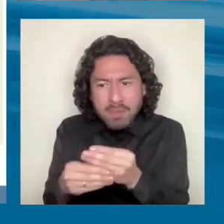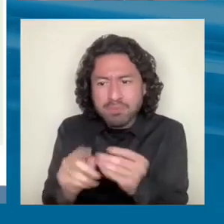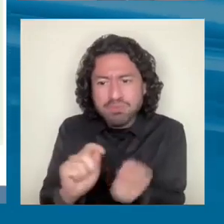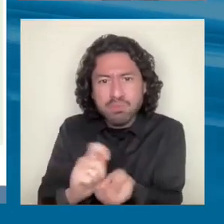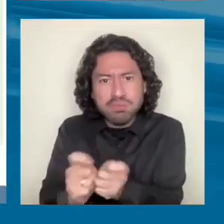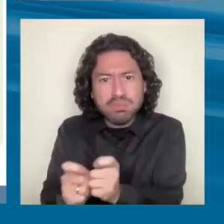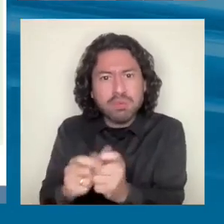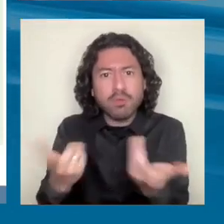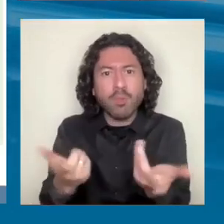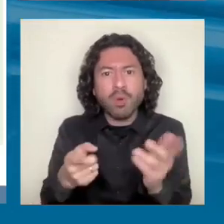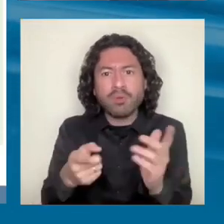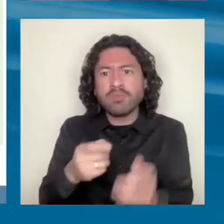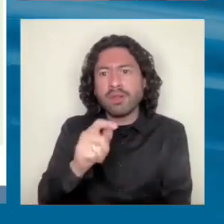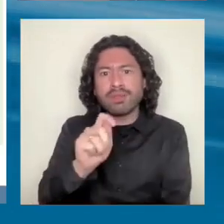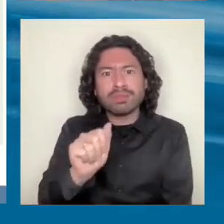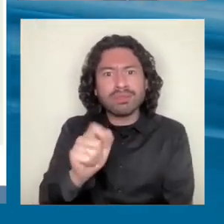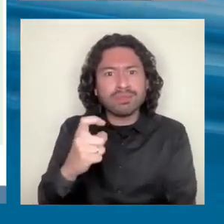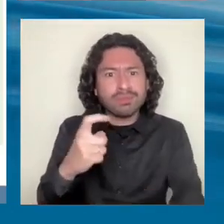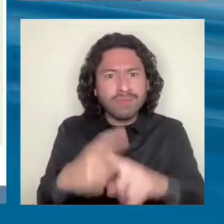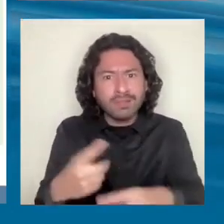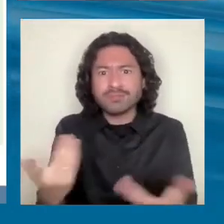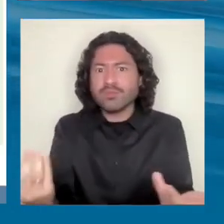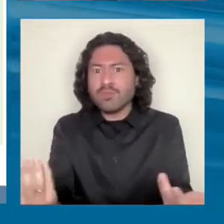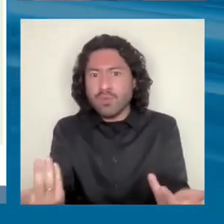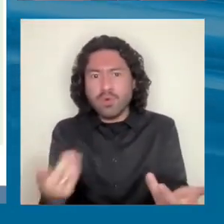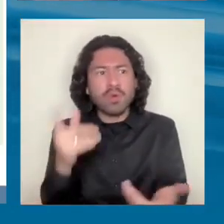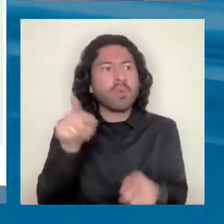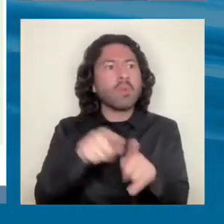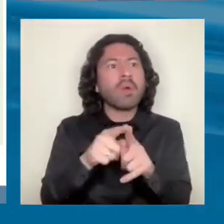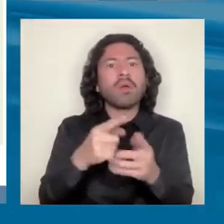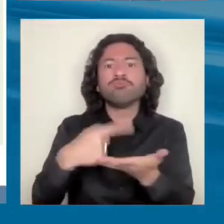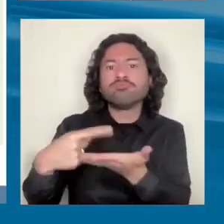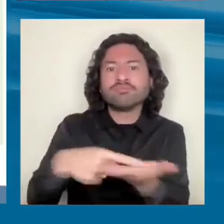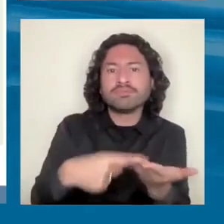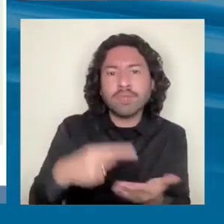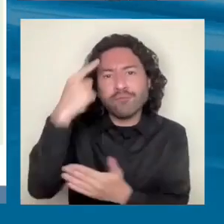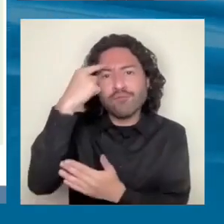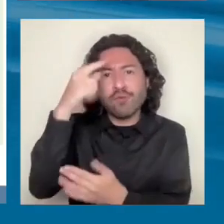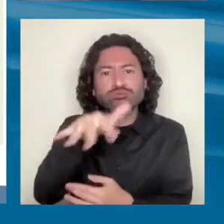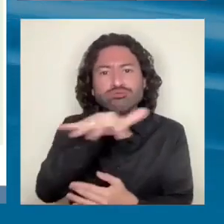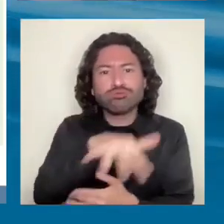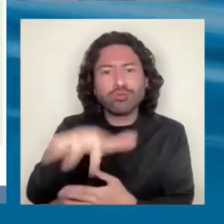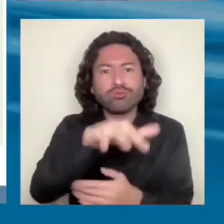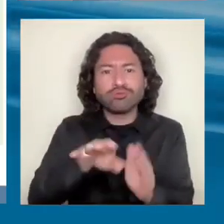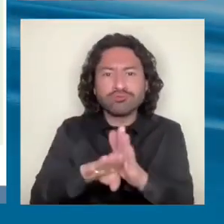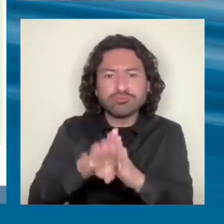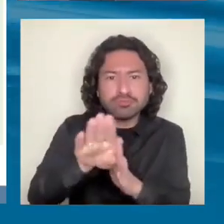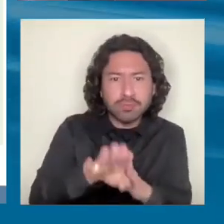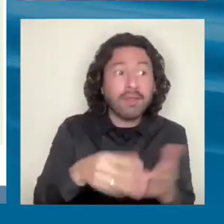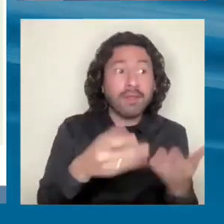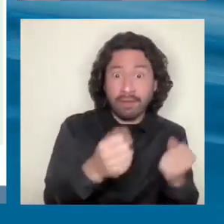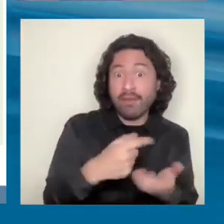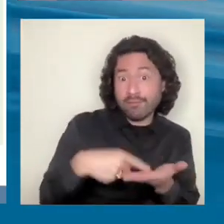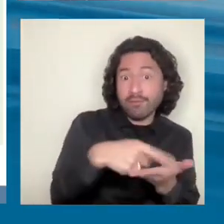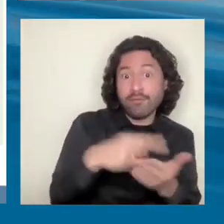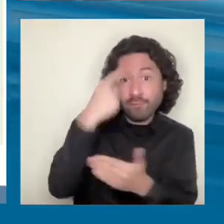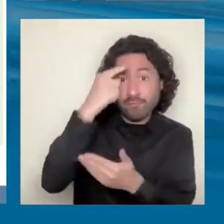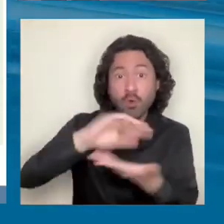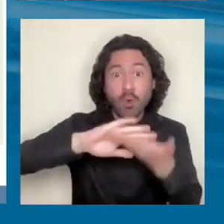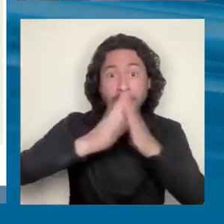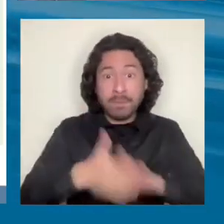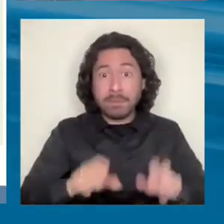impuestos. ¿O cómo tener diálogos sociales para el desarrollo territorial? Bueno, hay diálogo social para la paz también, etc.